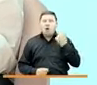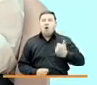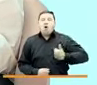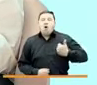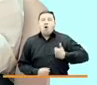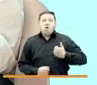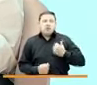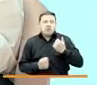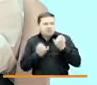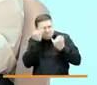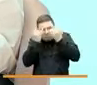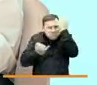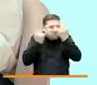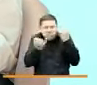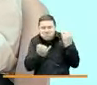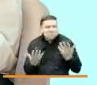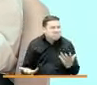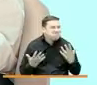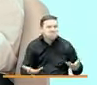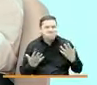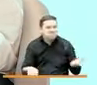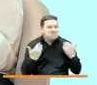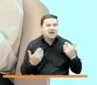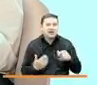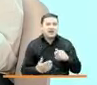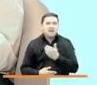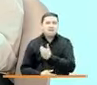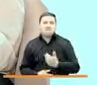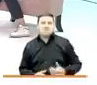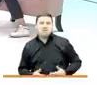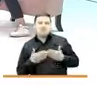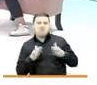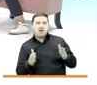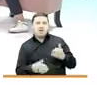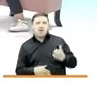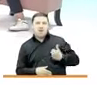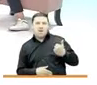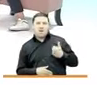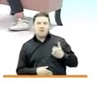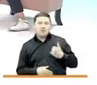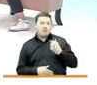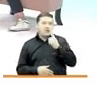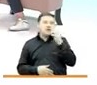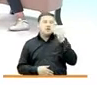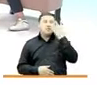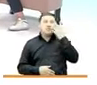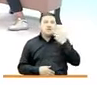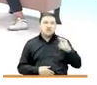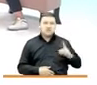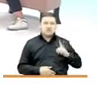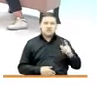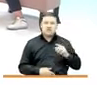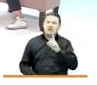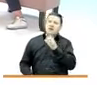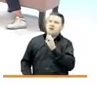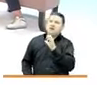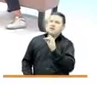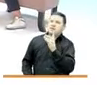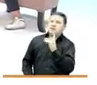estuvo en uno de esos primeros centros, sacúdete, que abrió el presidente en el marco de, además, sus primeros 100 días de gobierno. Leider, ¿cómo estás?